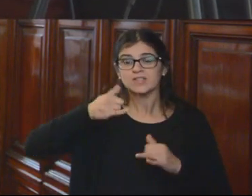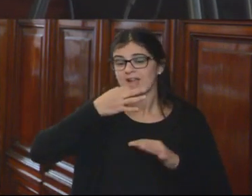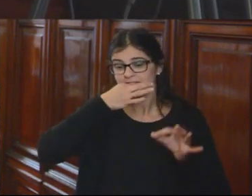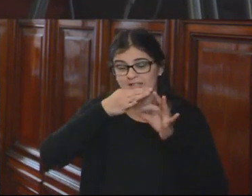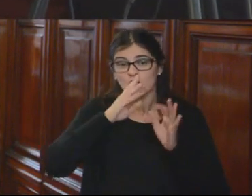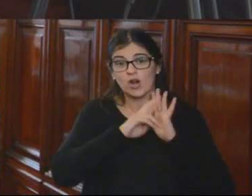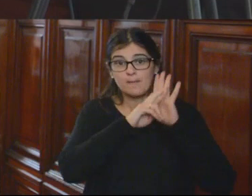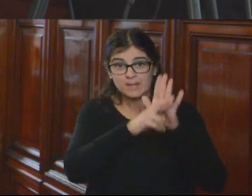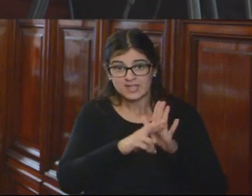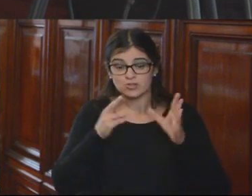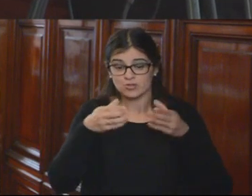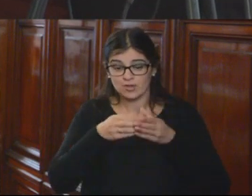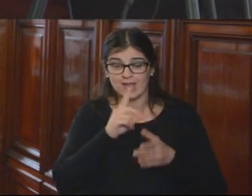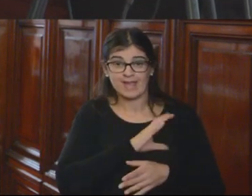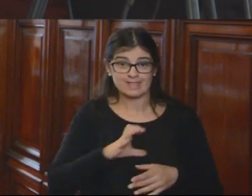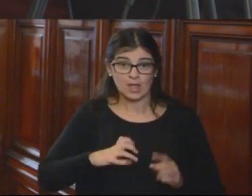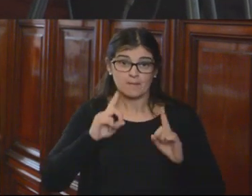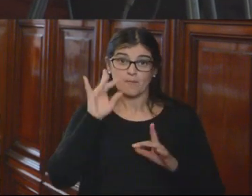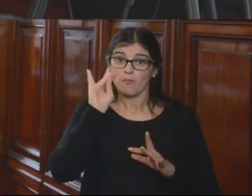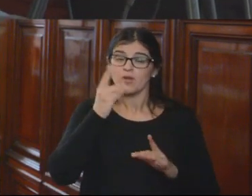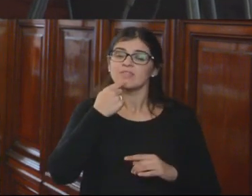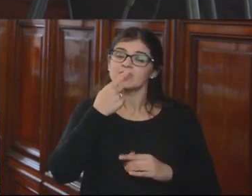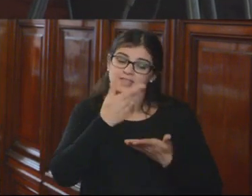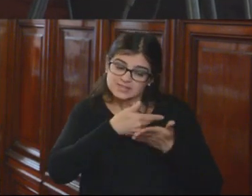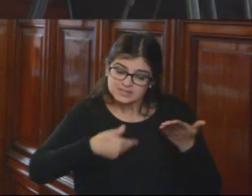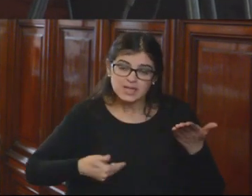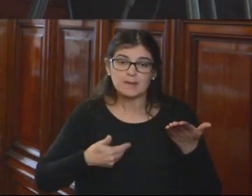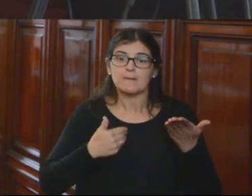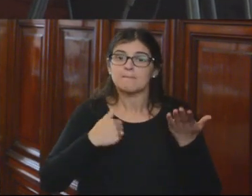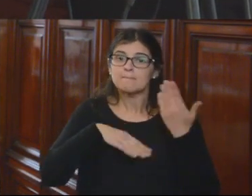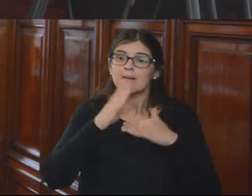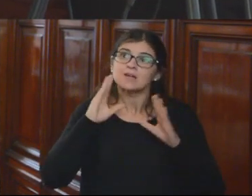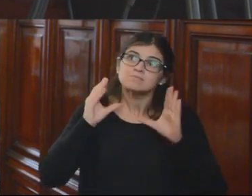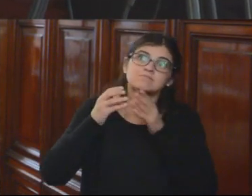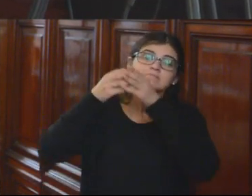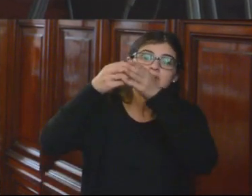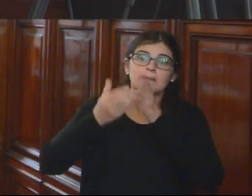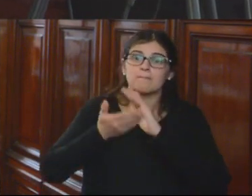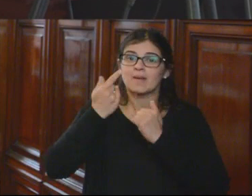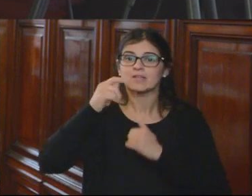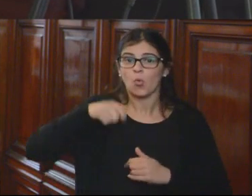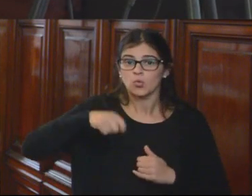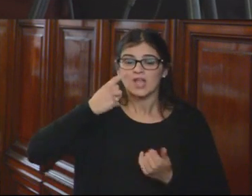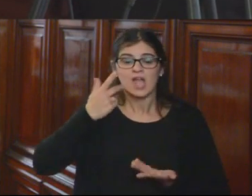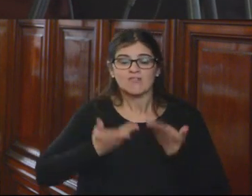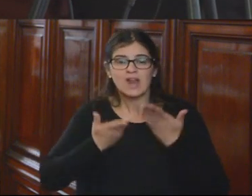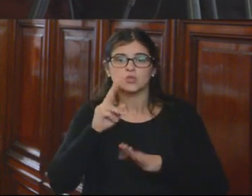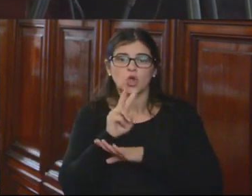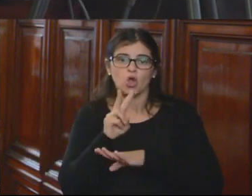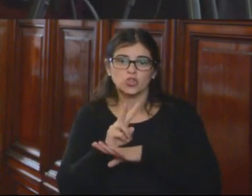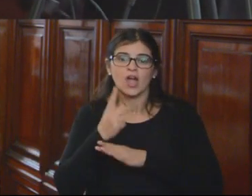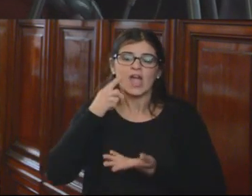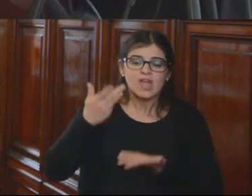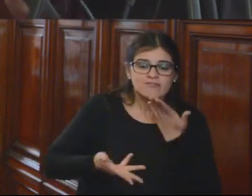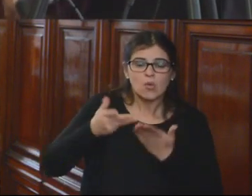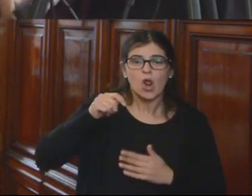los representantes del Estado boliviano, señala en una de las partes más salientes la Cumbre Nacional de Justicia, evaluación y control, evaluar